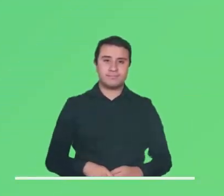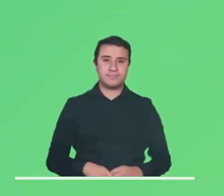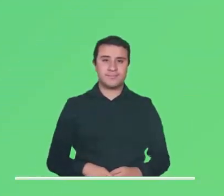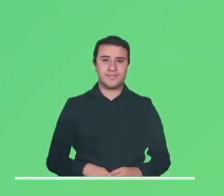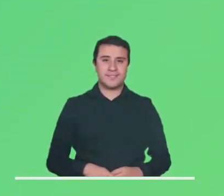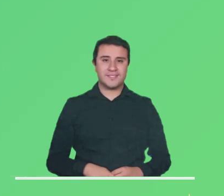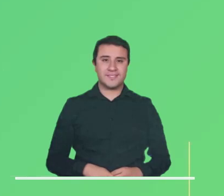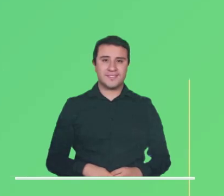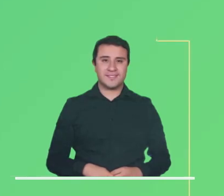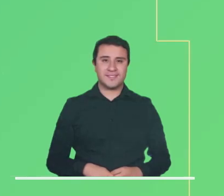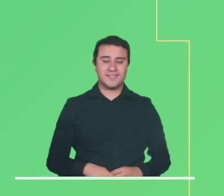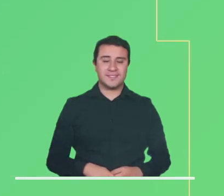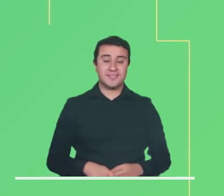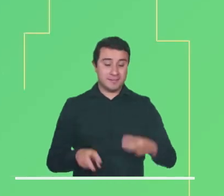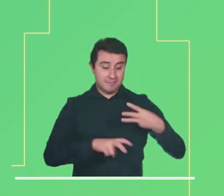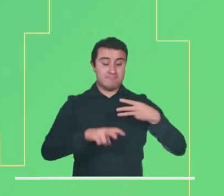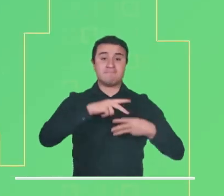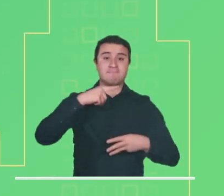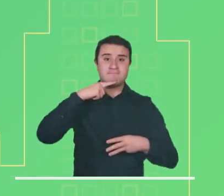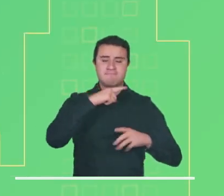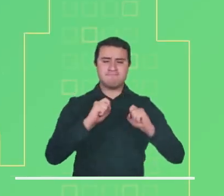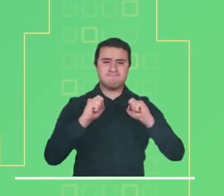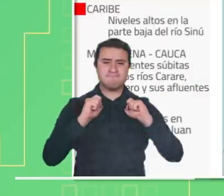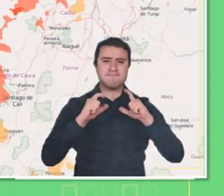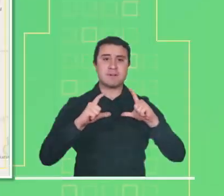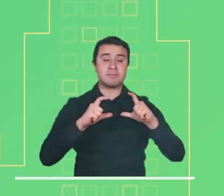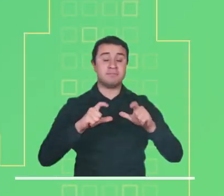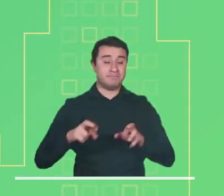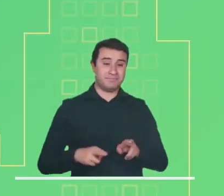Veamos ahora las alertas que se encuentran activas.